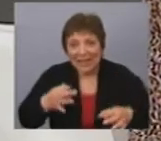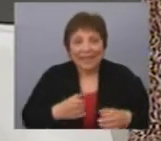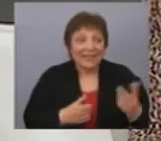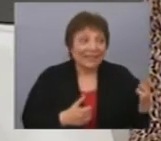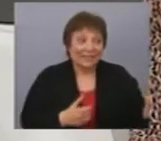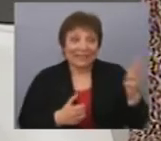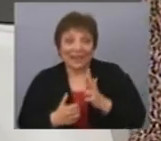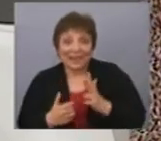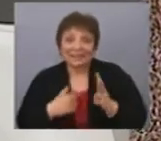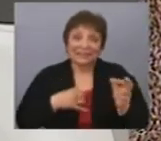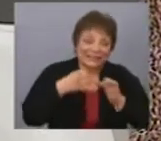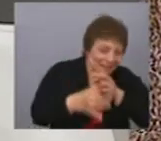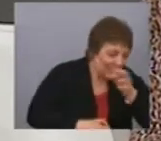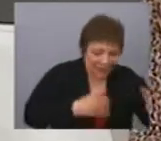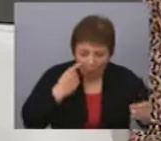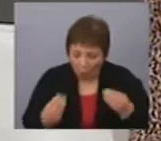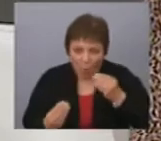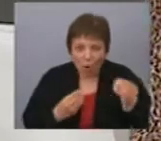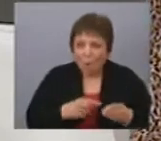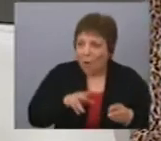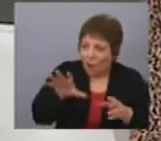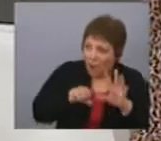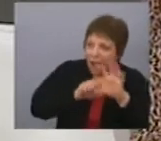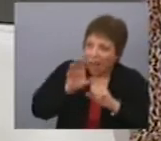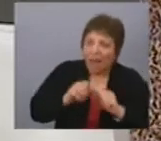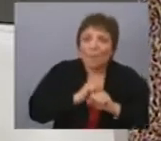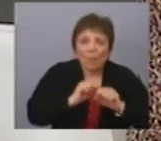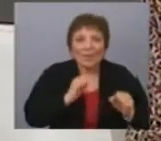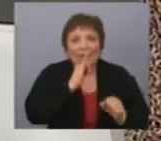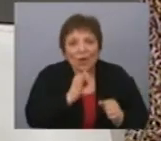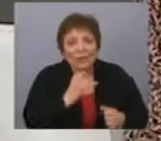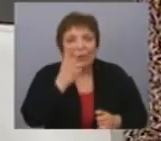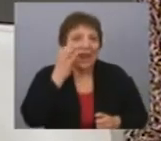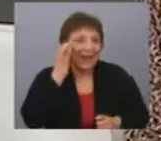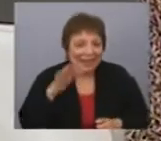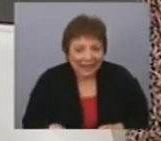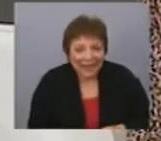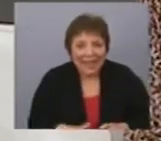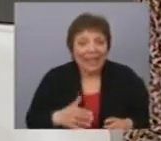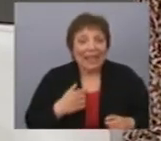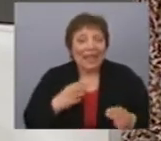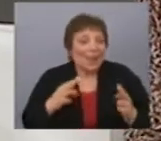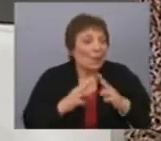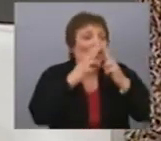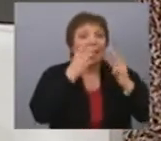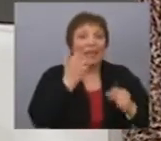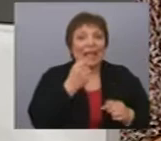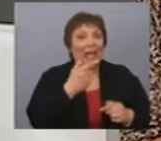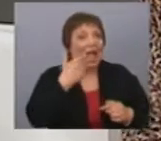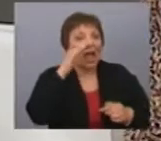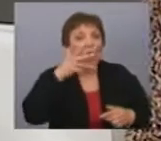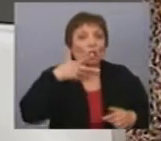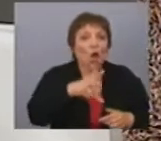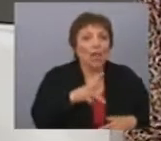fue para poder contar, en este caso a través de una ficción, de una niña que se encuentra casualmente con unas arqueólogas en